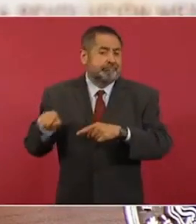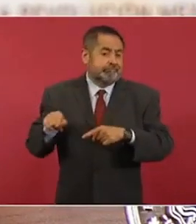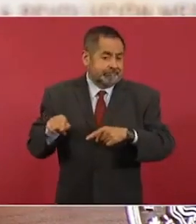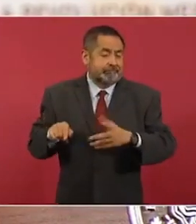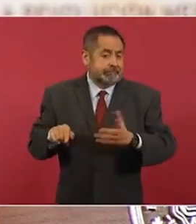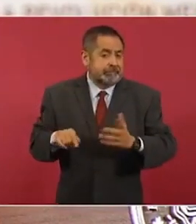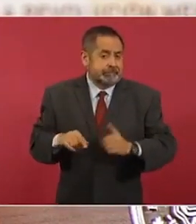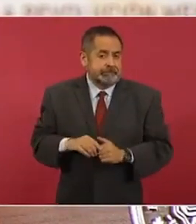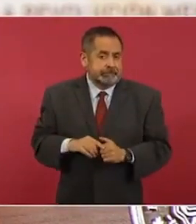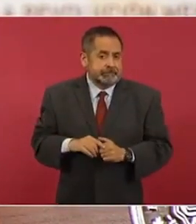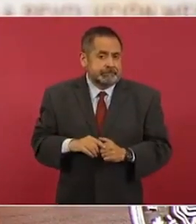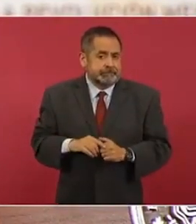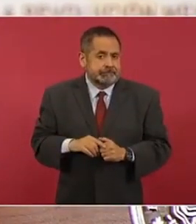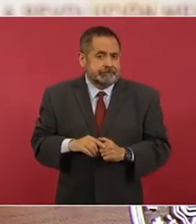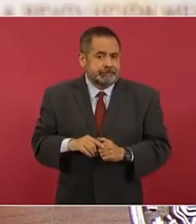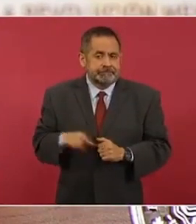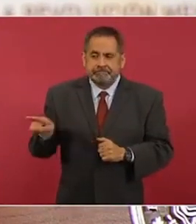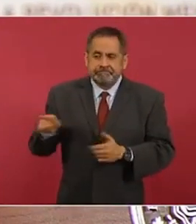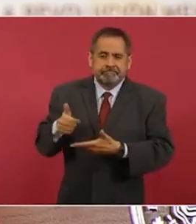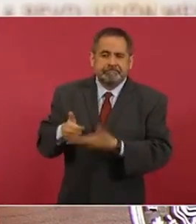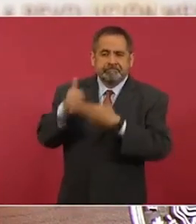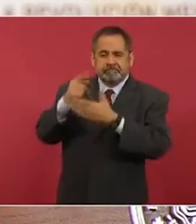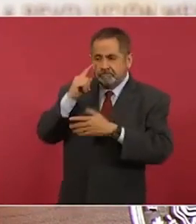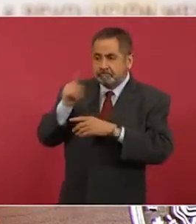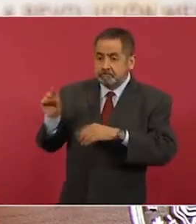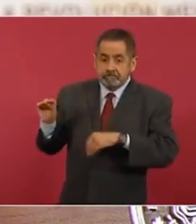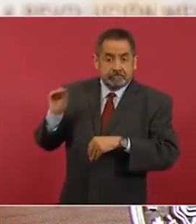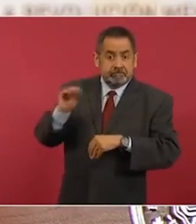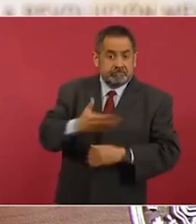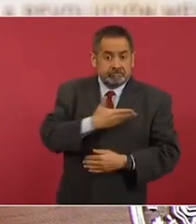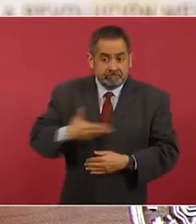que le ayudaría mucho a España.